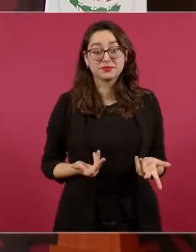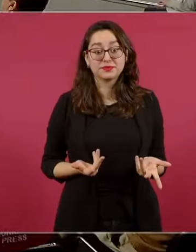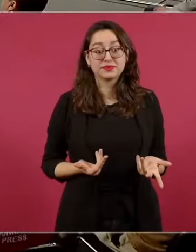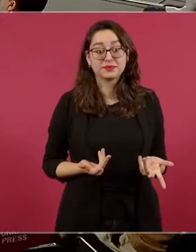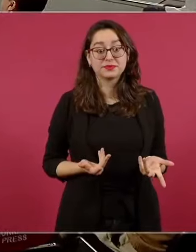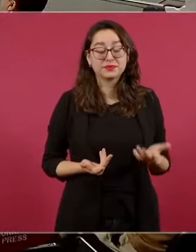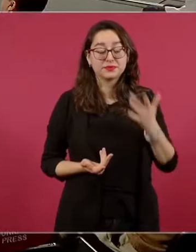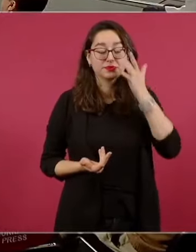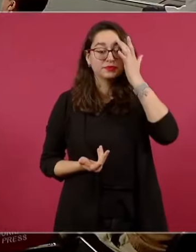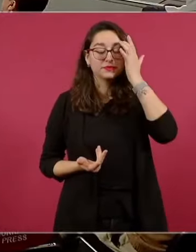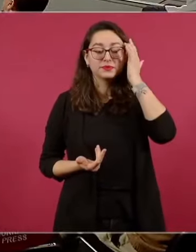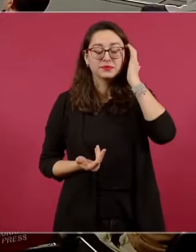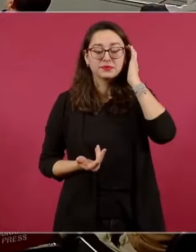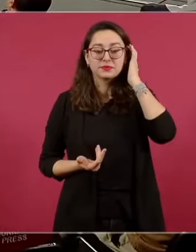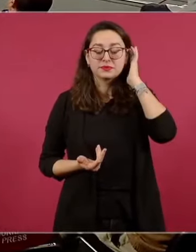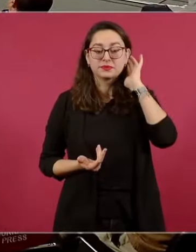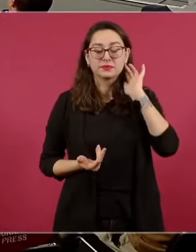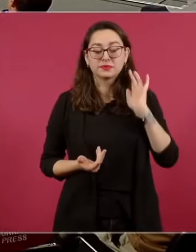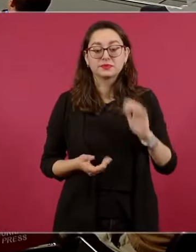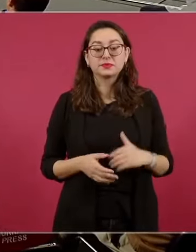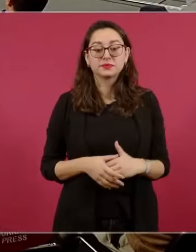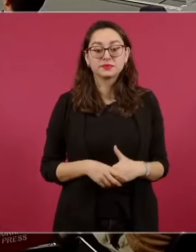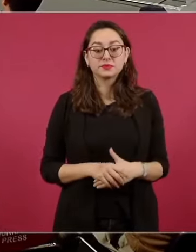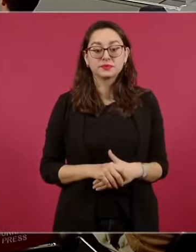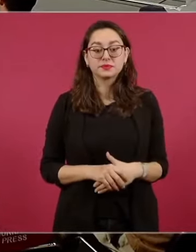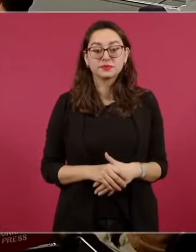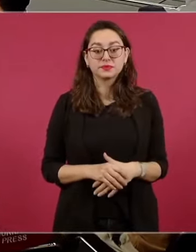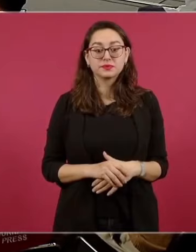San Antonio. Bueno,